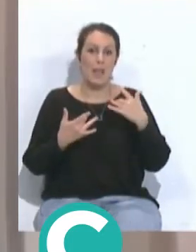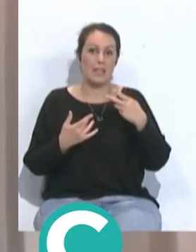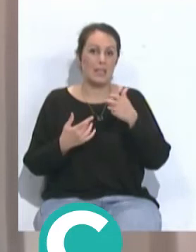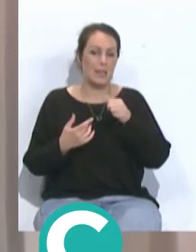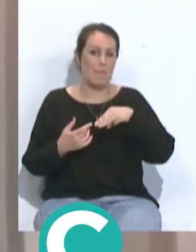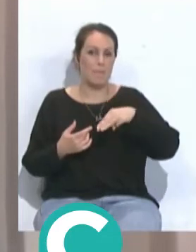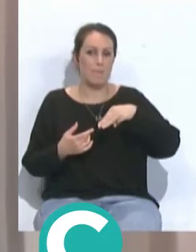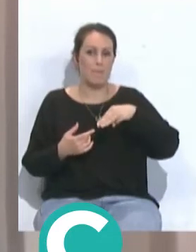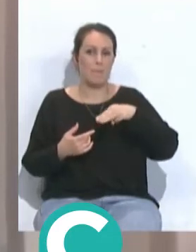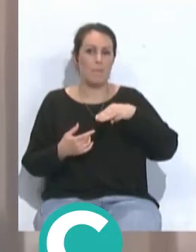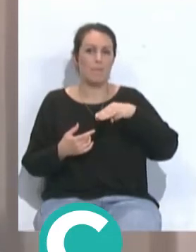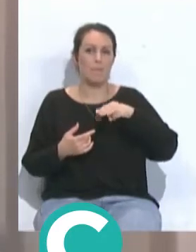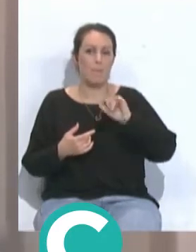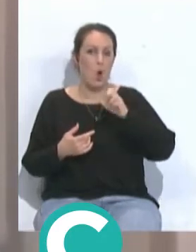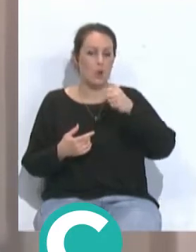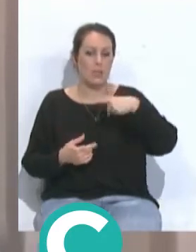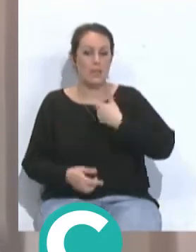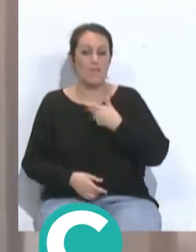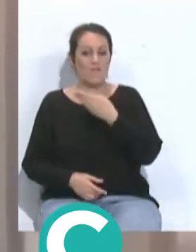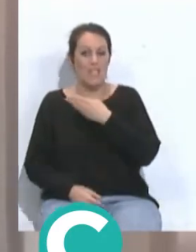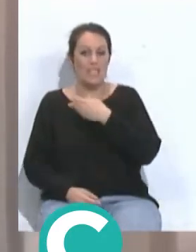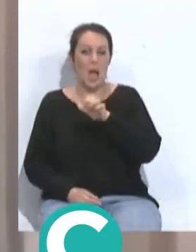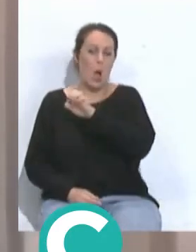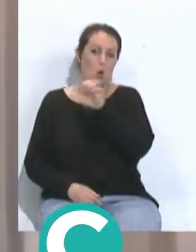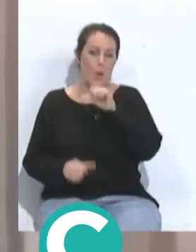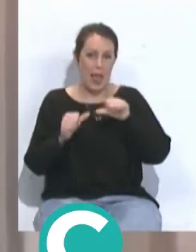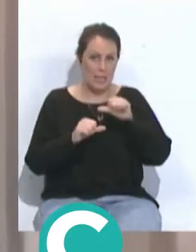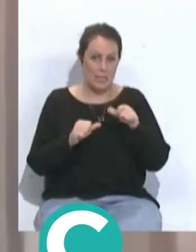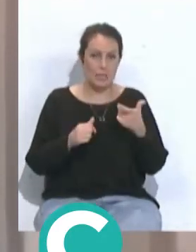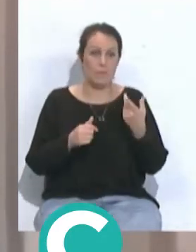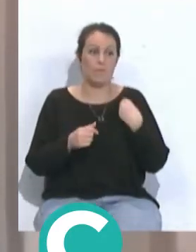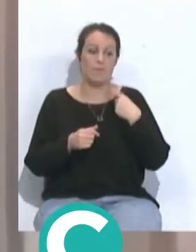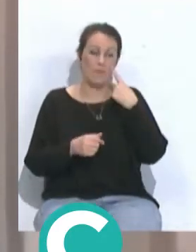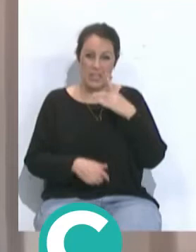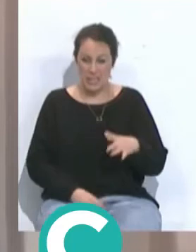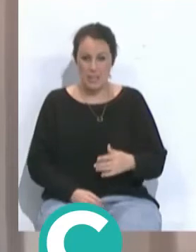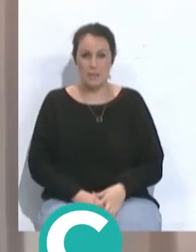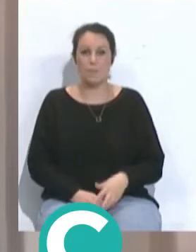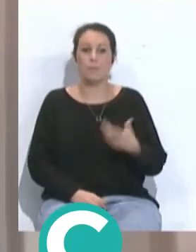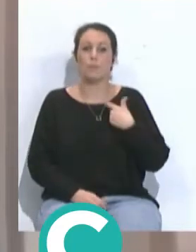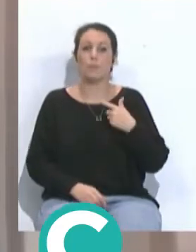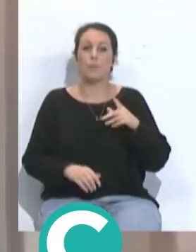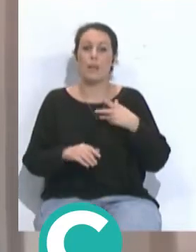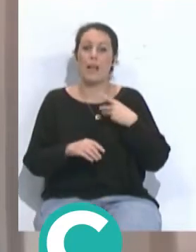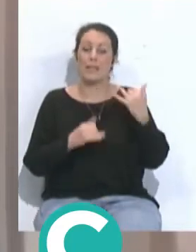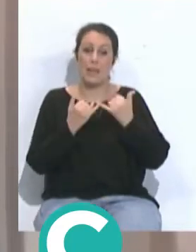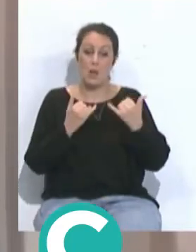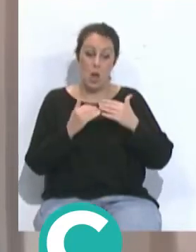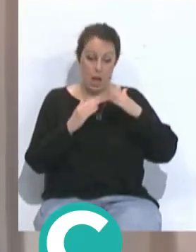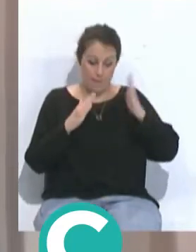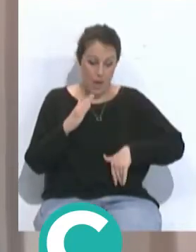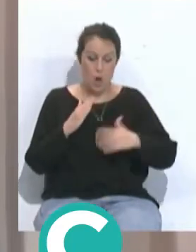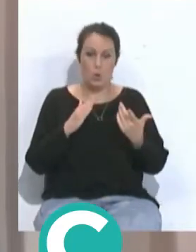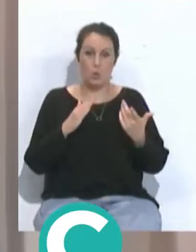Betis Europa League también lo que representa por un equipo entre la Champions económicamente entonces los 8 desde el Rayo Vallecano para abajo